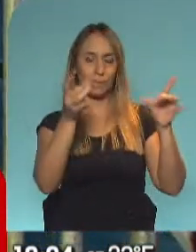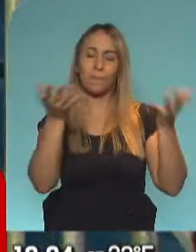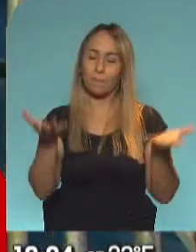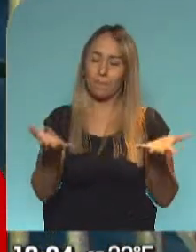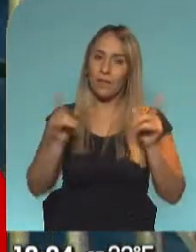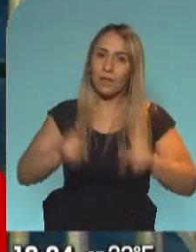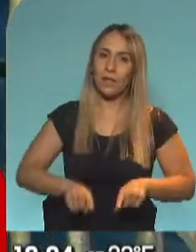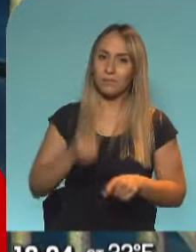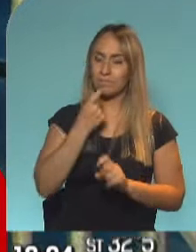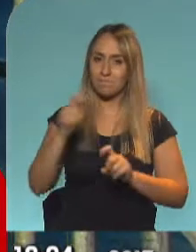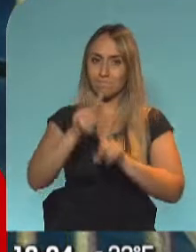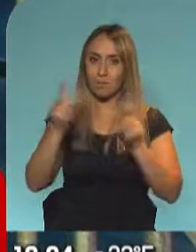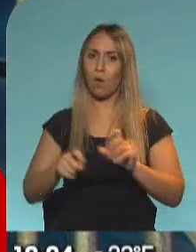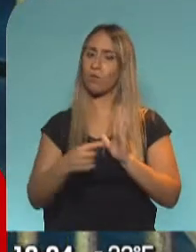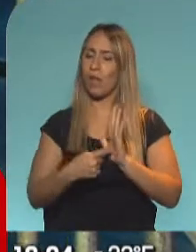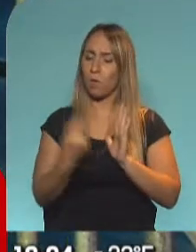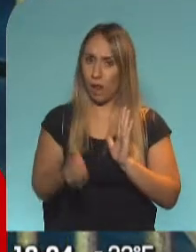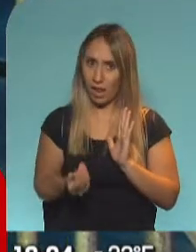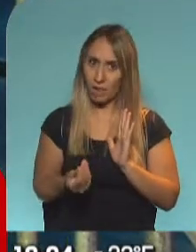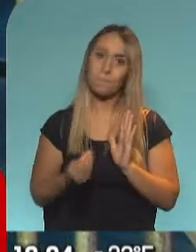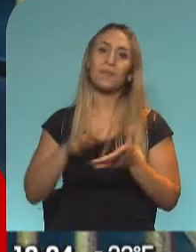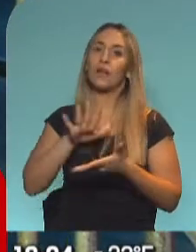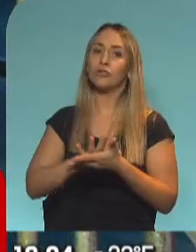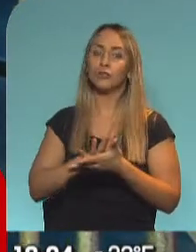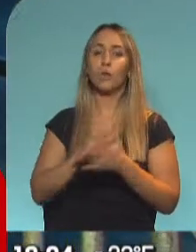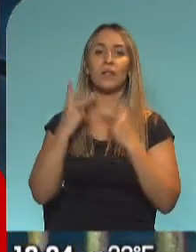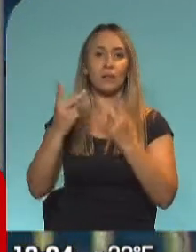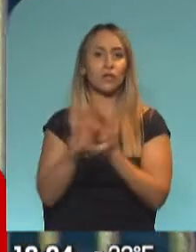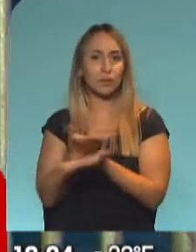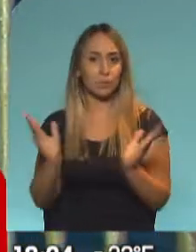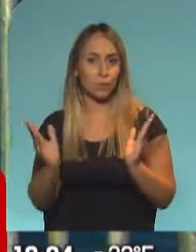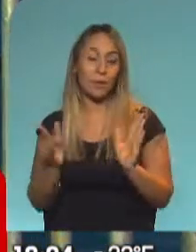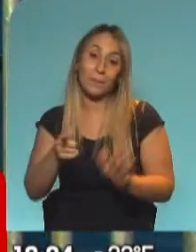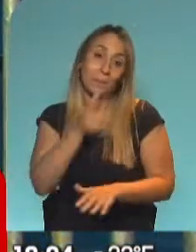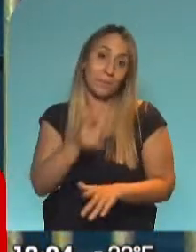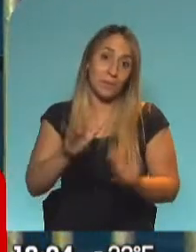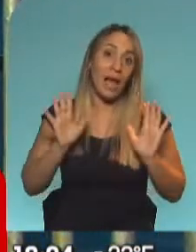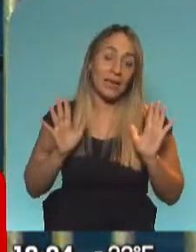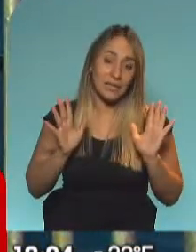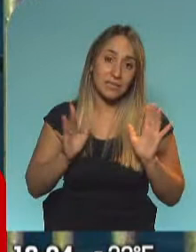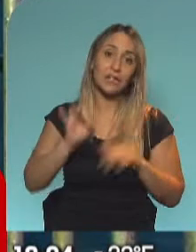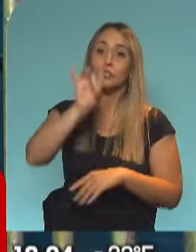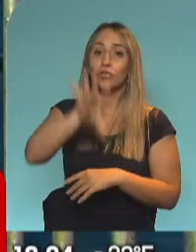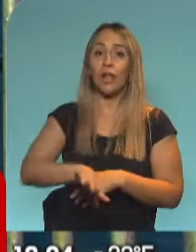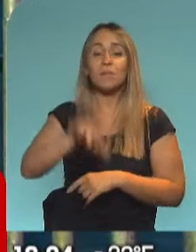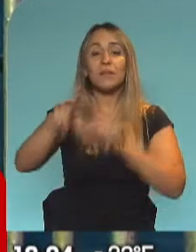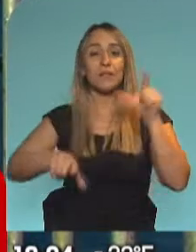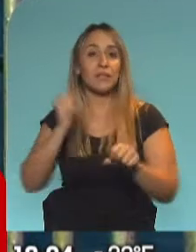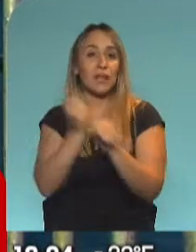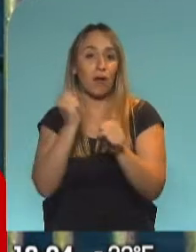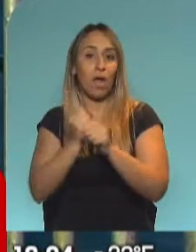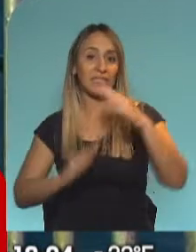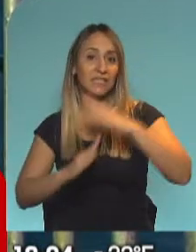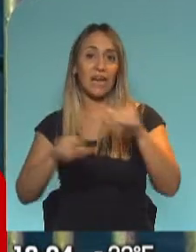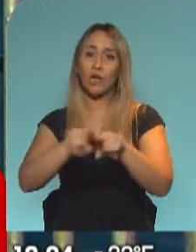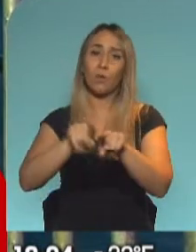pregunta. También otro signo de interrogación. Con el transporte público, al parecer, solamente los esenciales, como fue hace